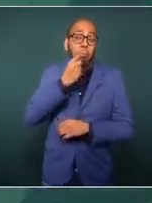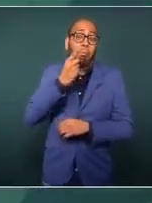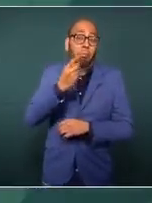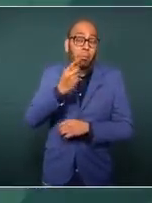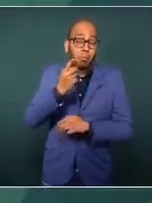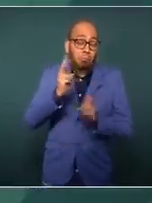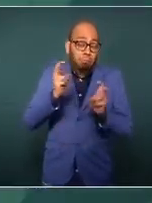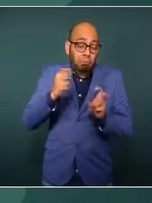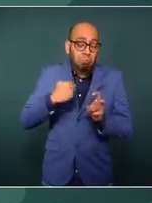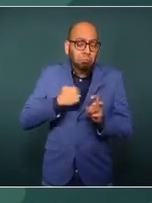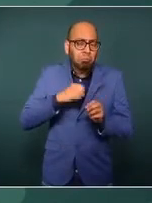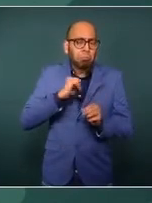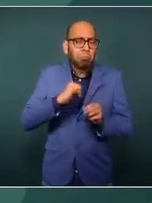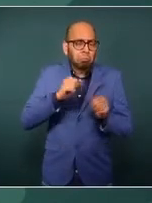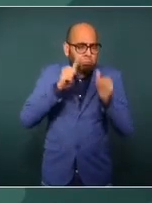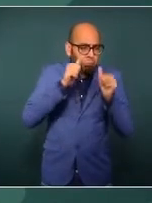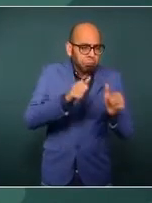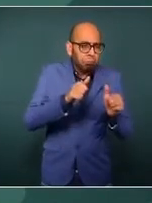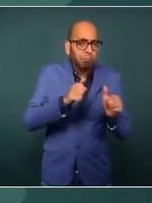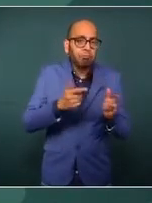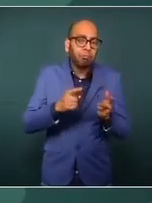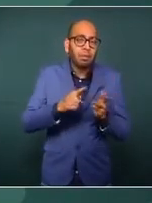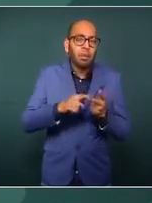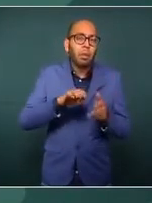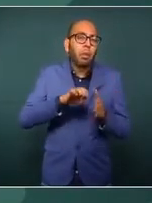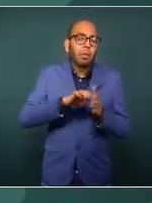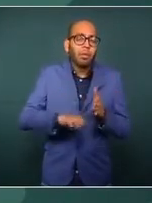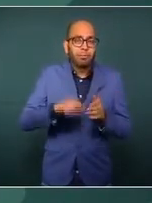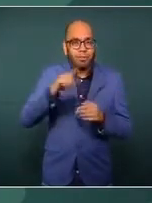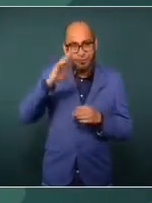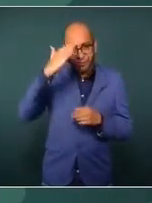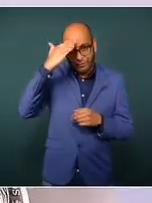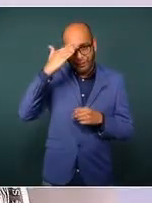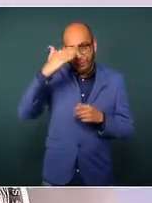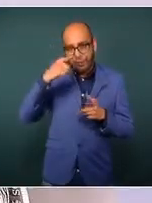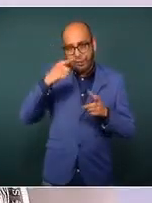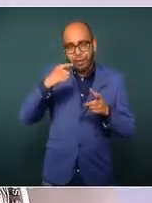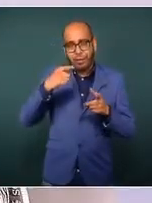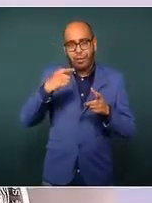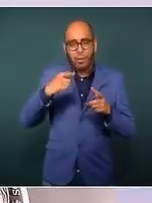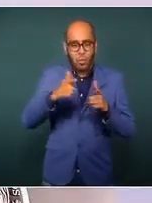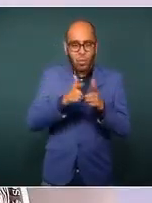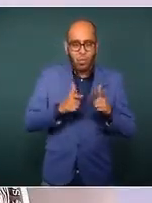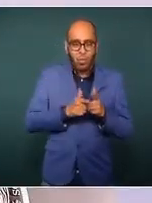seguridad, la fuerza indígena, la fuerza rural, la fuerza ciudadana,